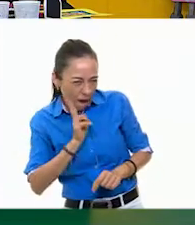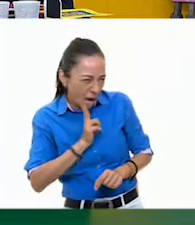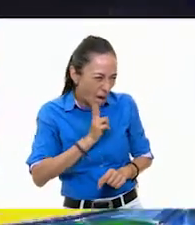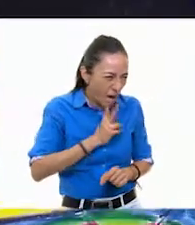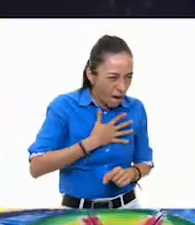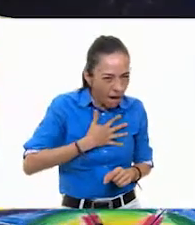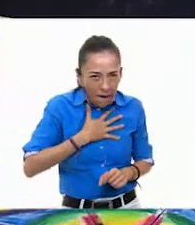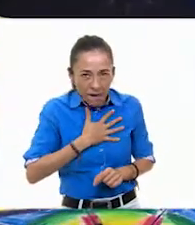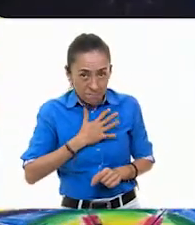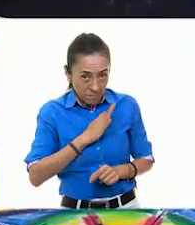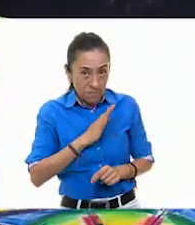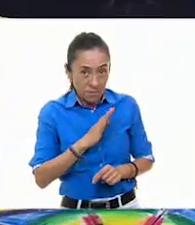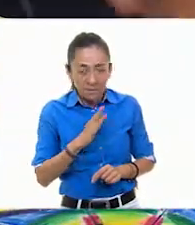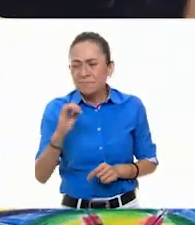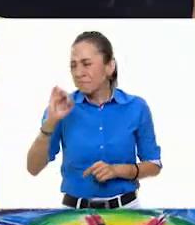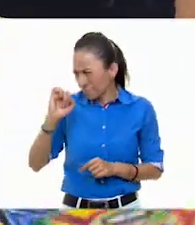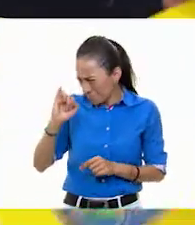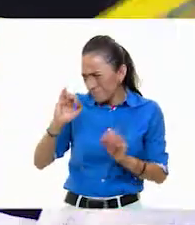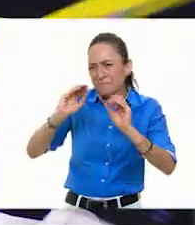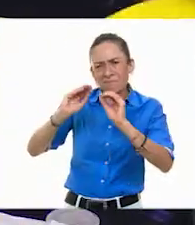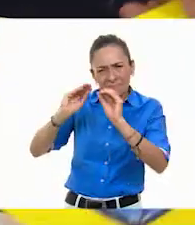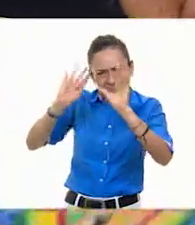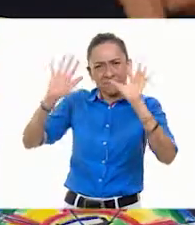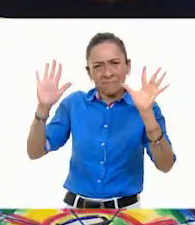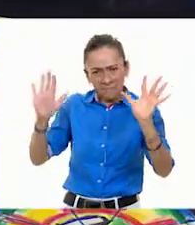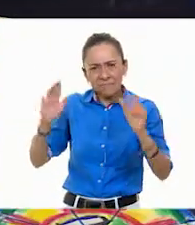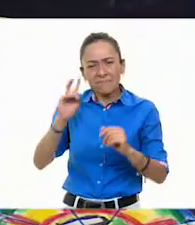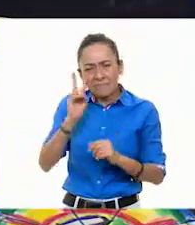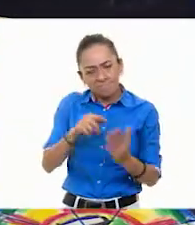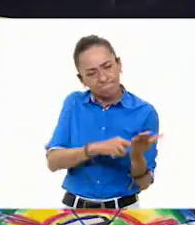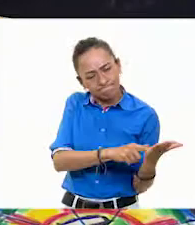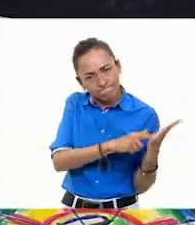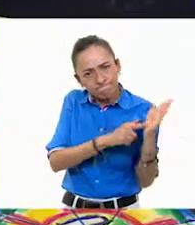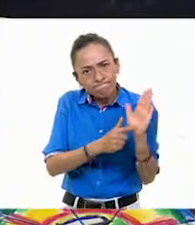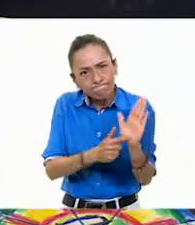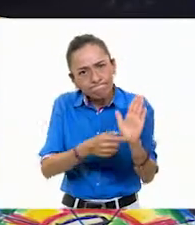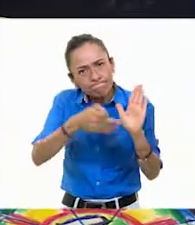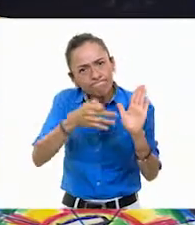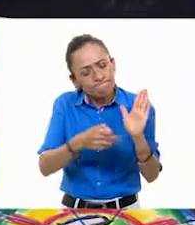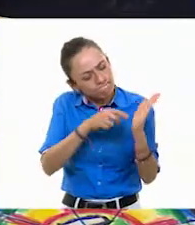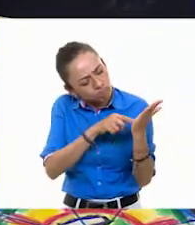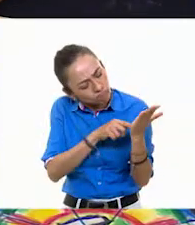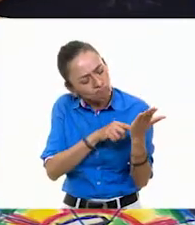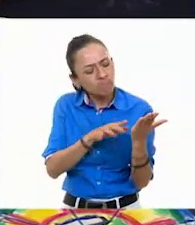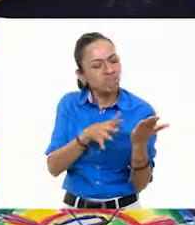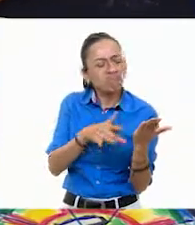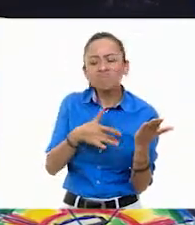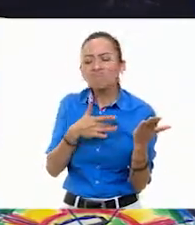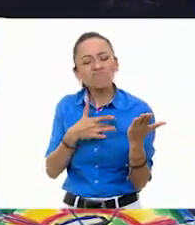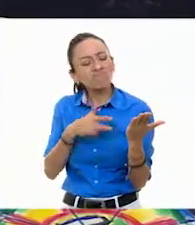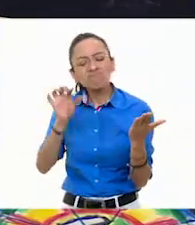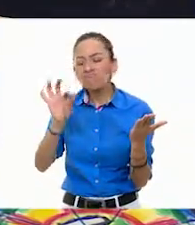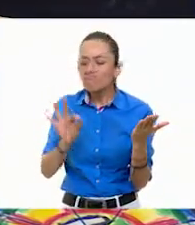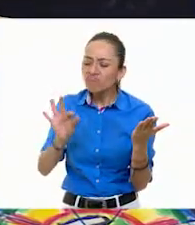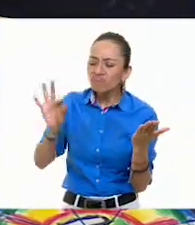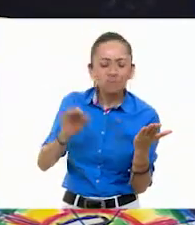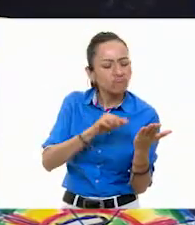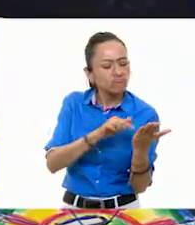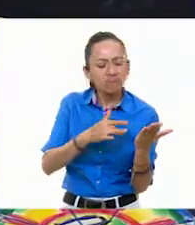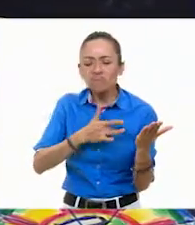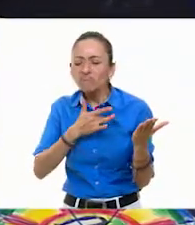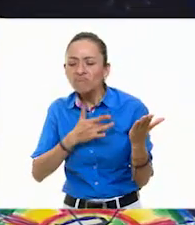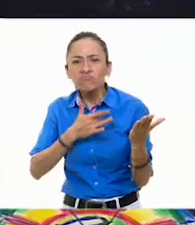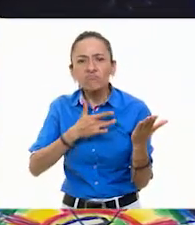interpretando el modelo que ya tenemos. Y vean, aquí he hecho varias en